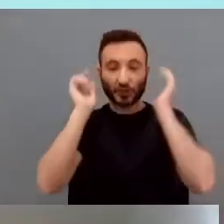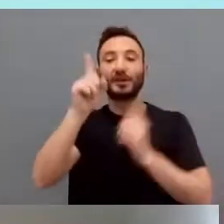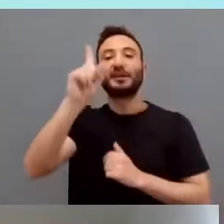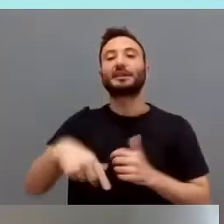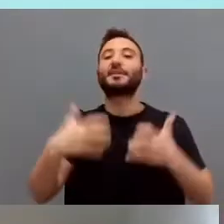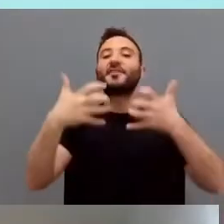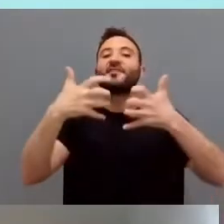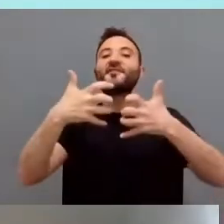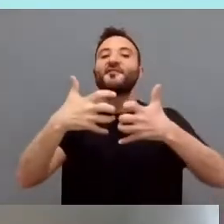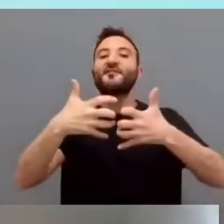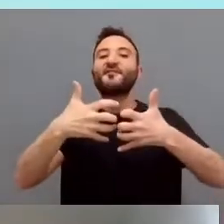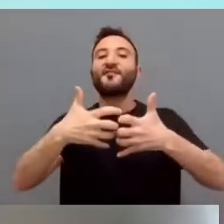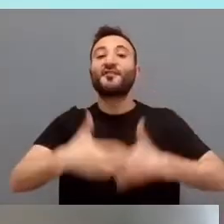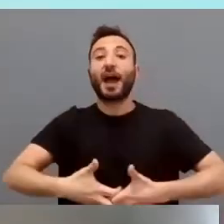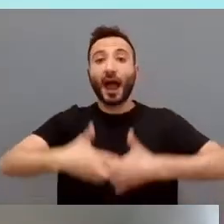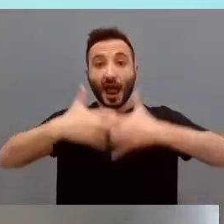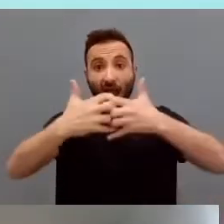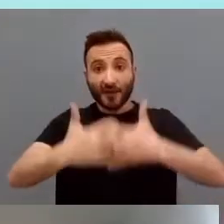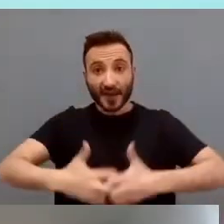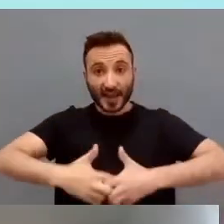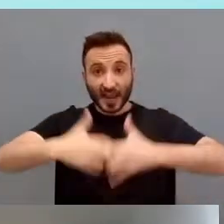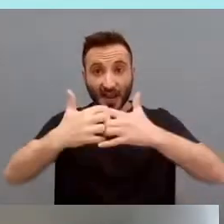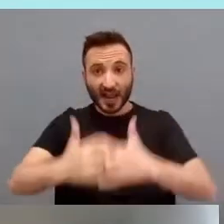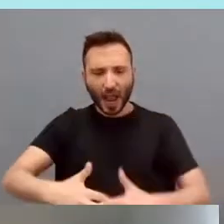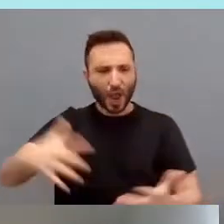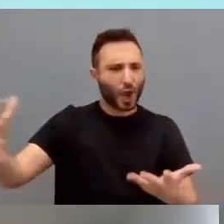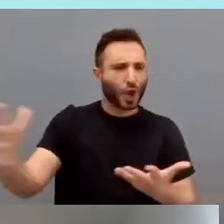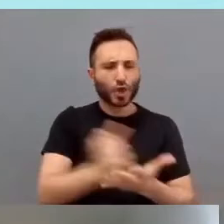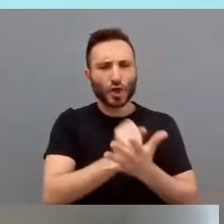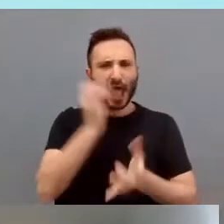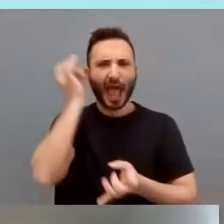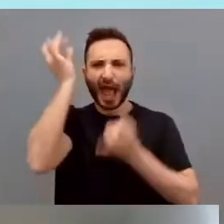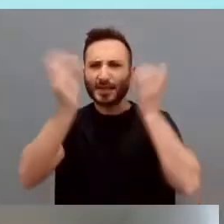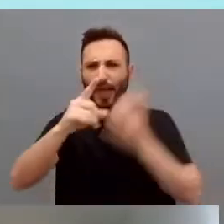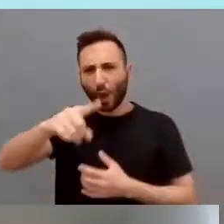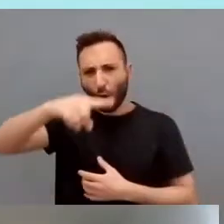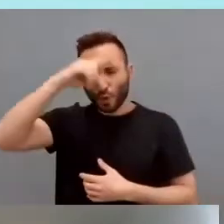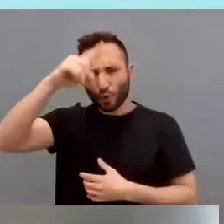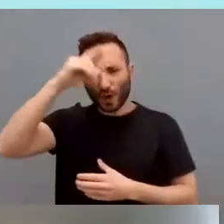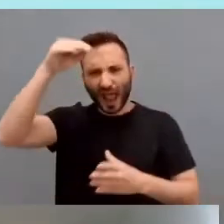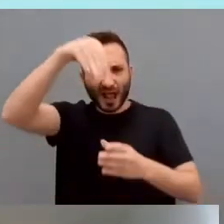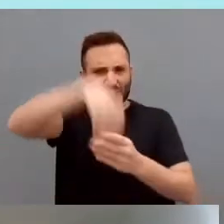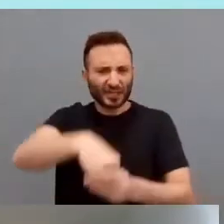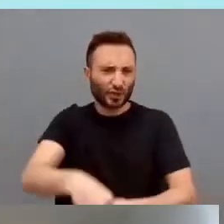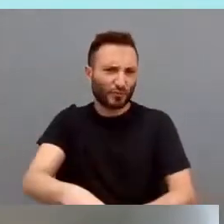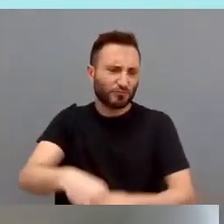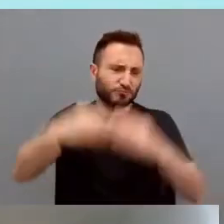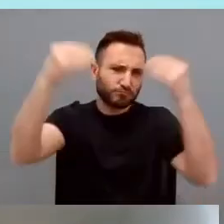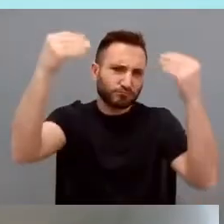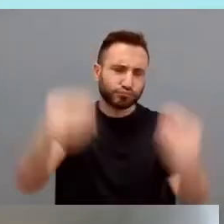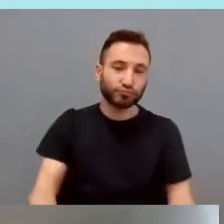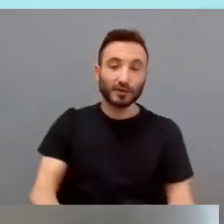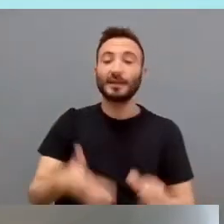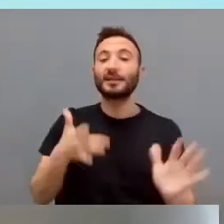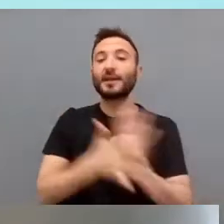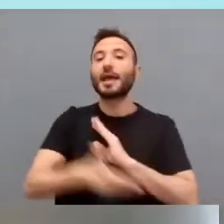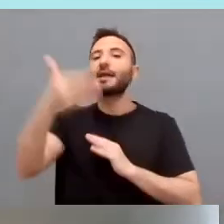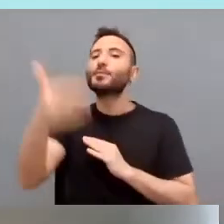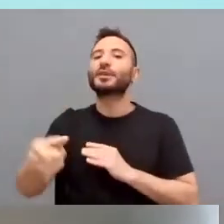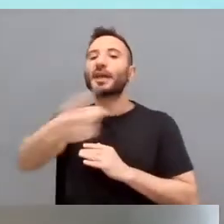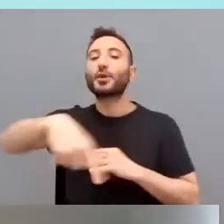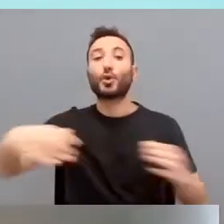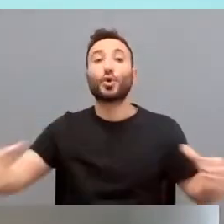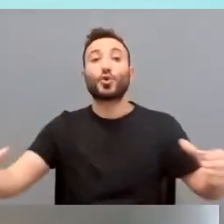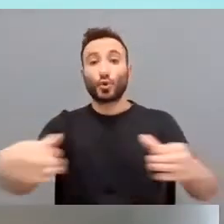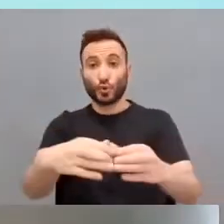todas sus actividades culturales. Para ellos es importantísimo el formar parte